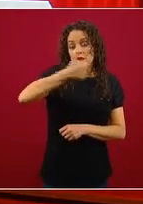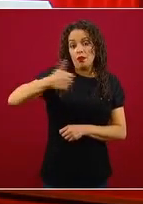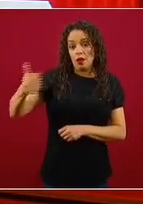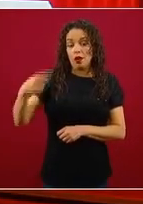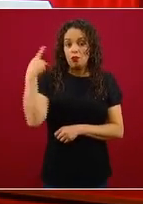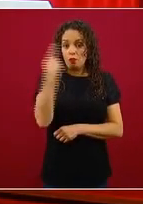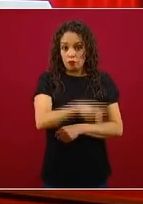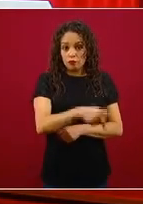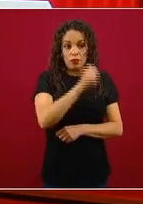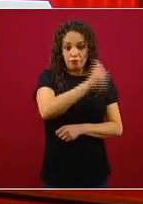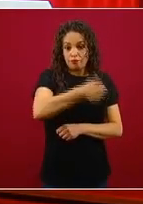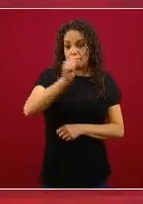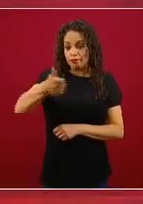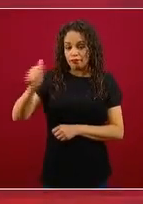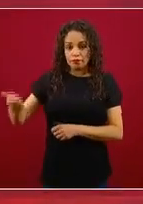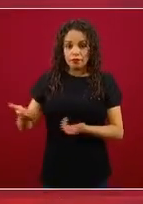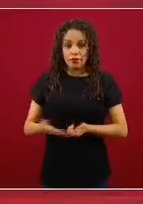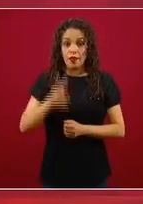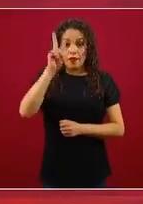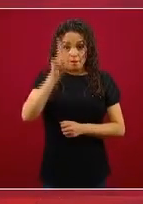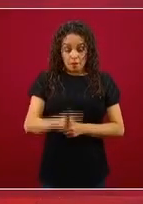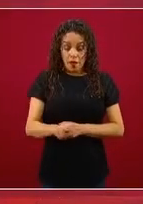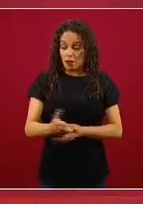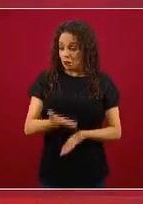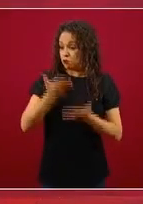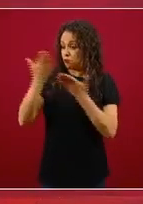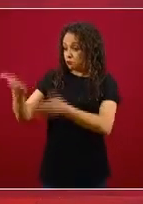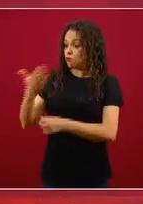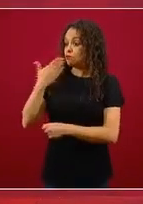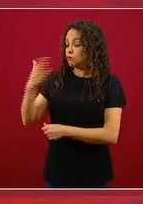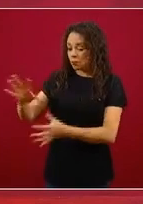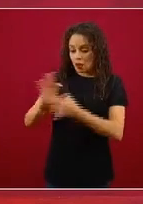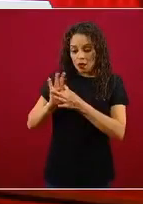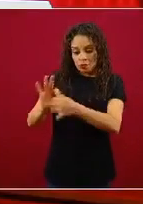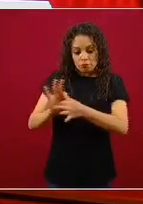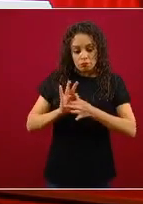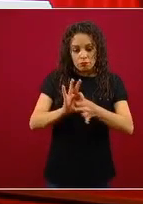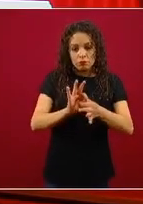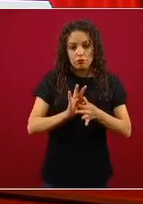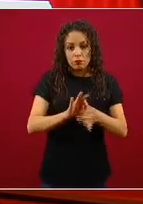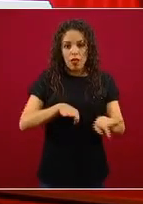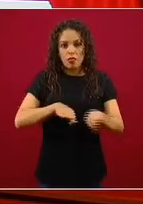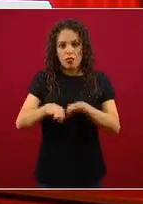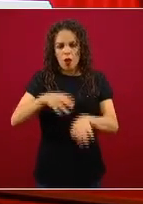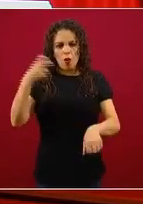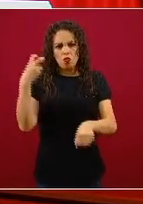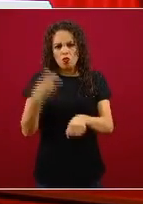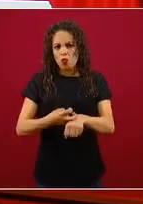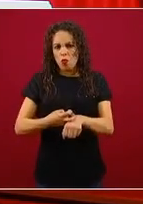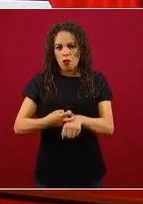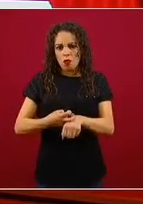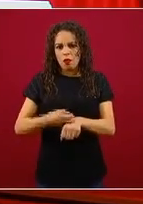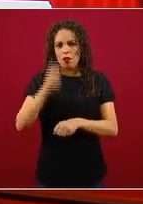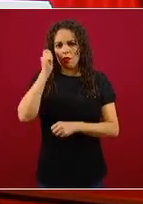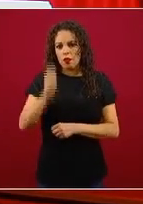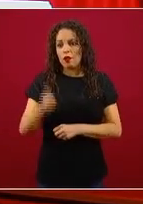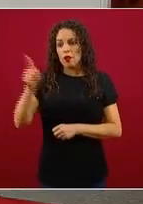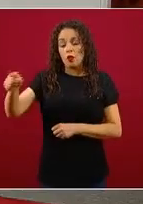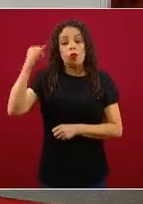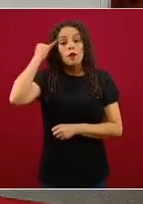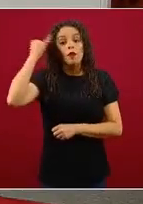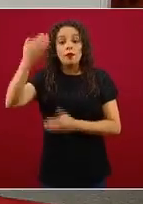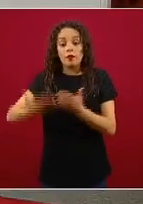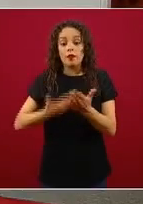nos entusiasma muchísimo la oportunidad de trabajar mano a mano apoyando a la Ciudad de México, con esta iniciativa propia del gobierno de la ciudad,